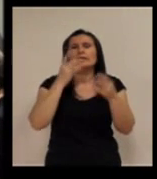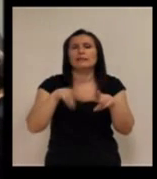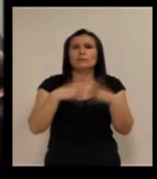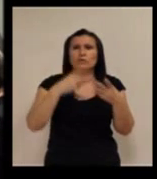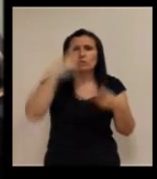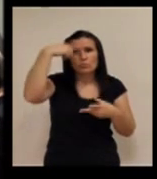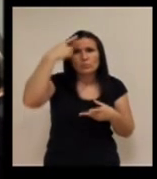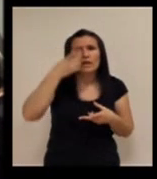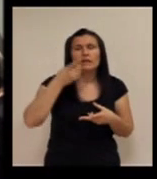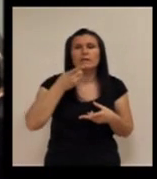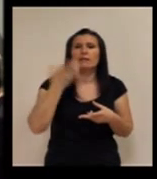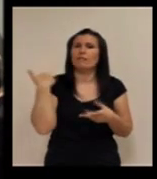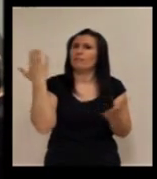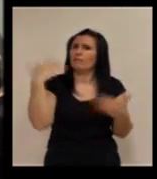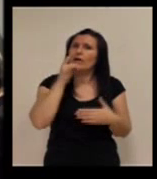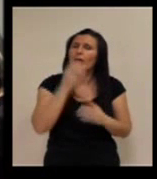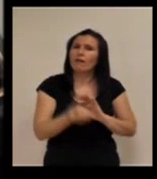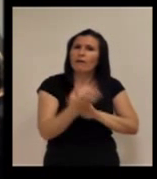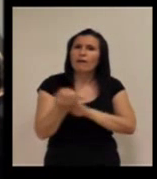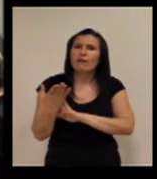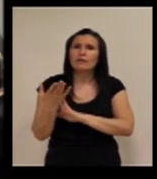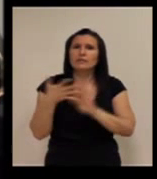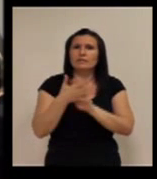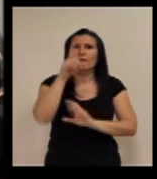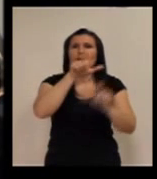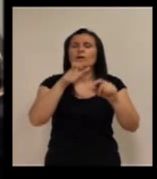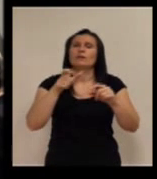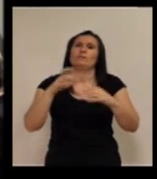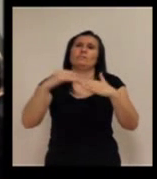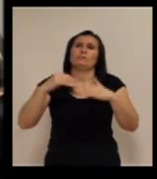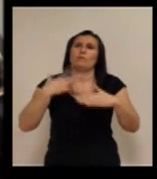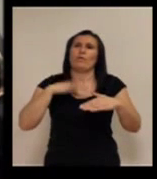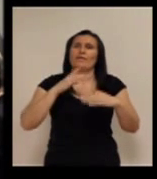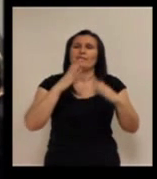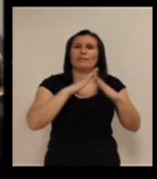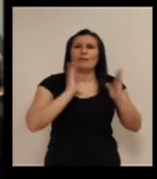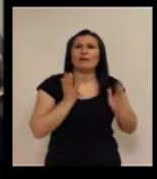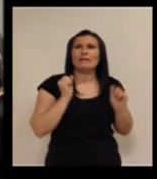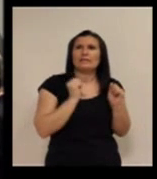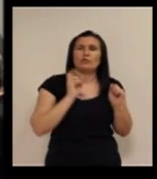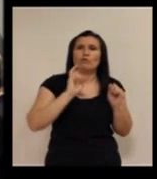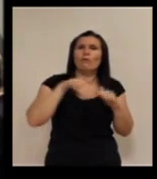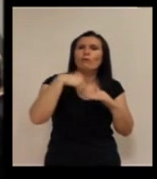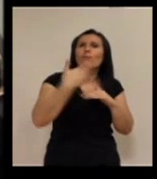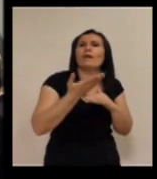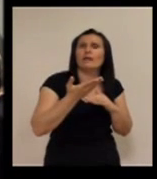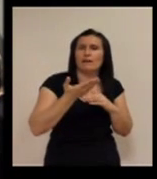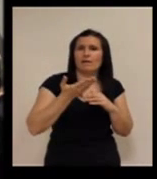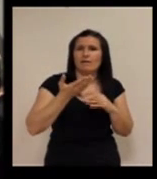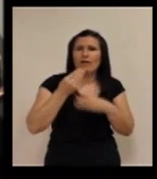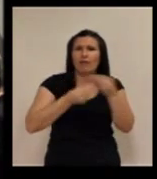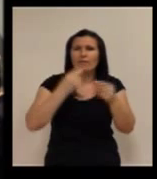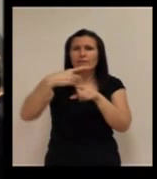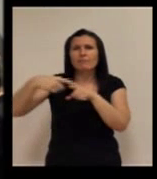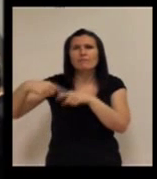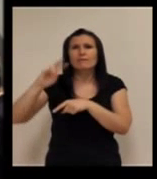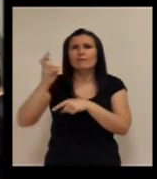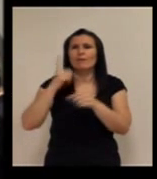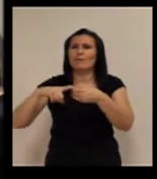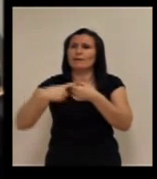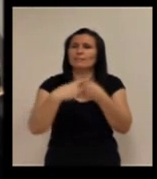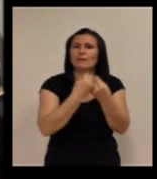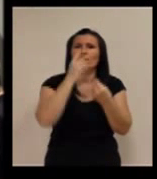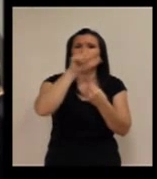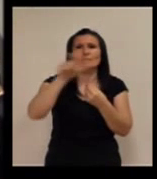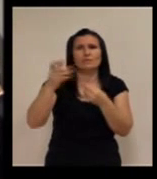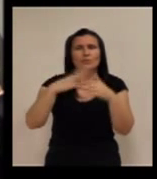socioculturales, es decir, al usuario la sacamos de su domicilio y tratamos de sacar a los usuarios para participar